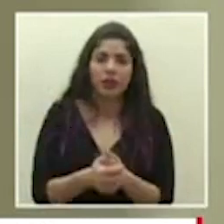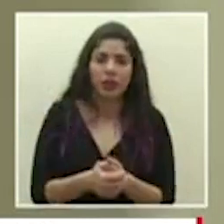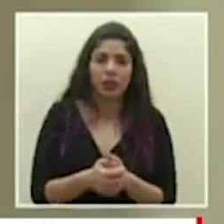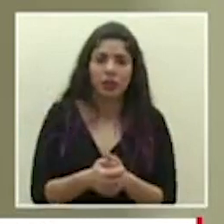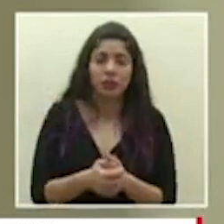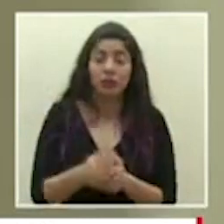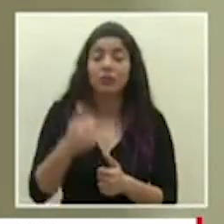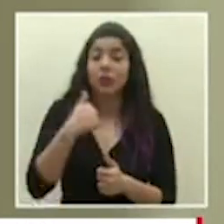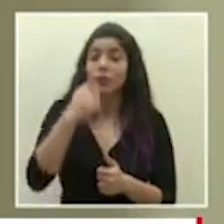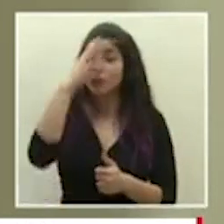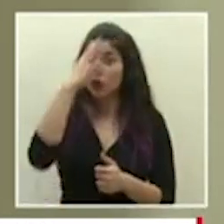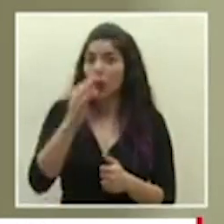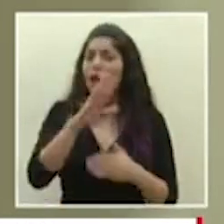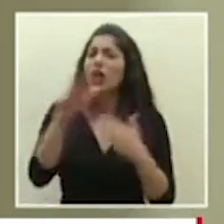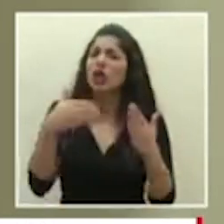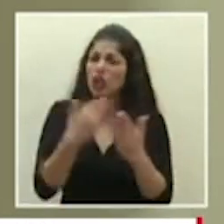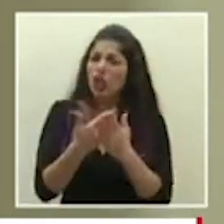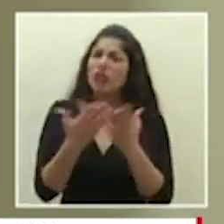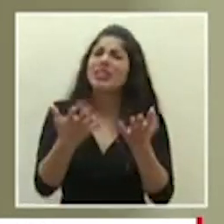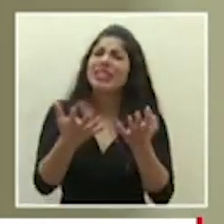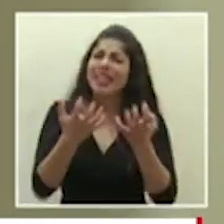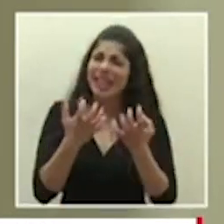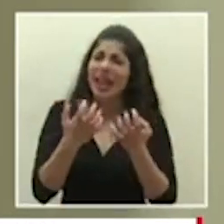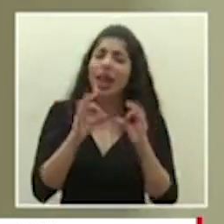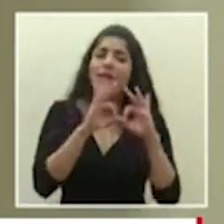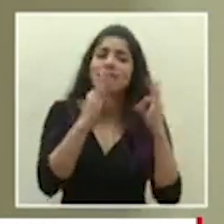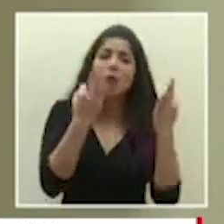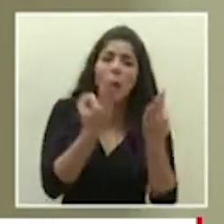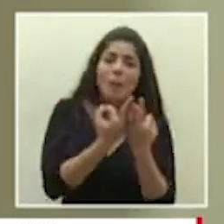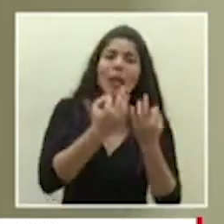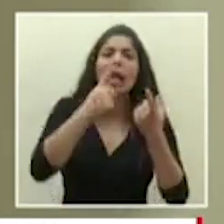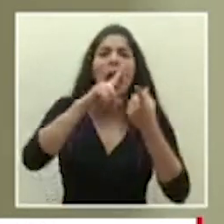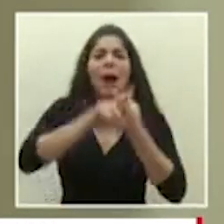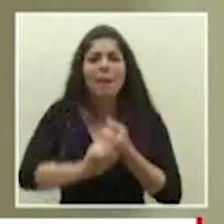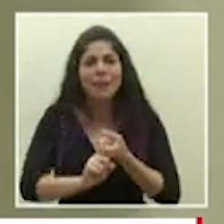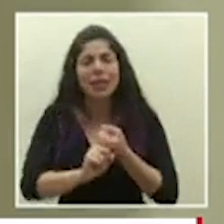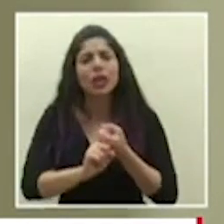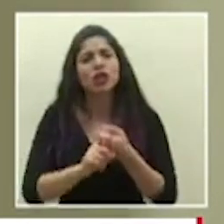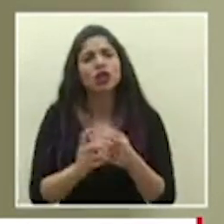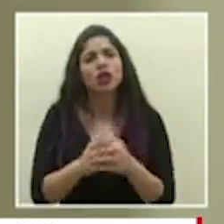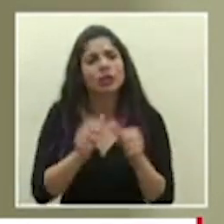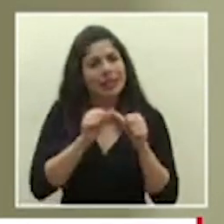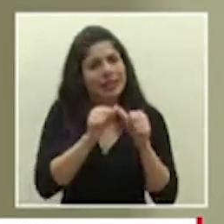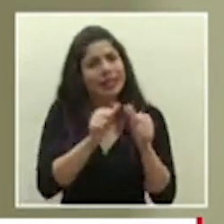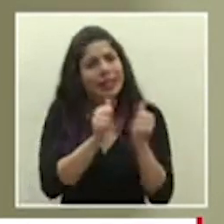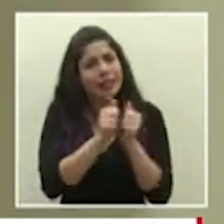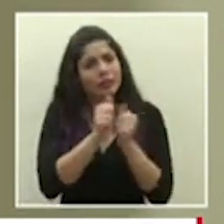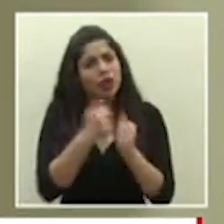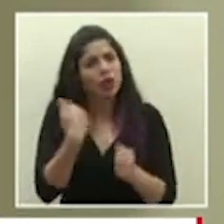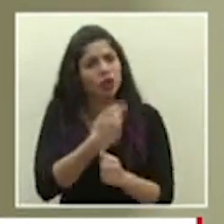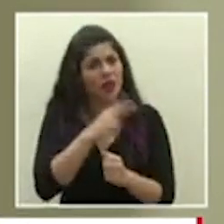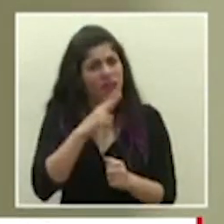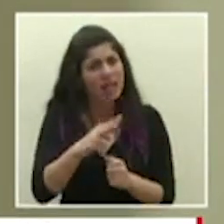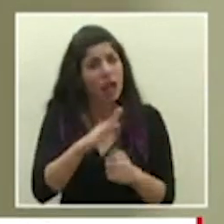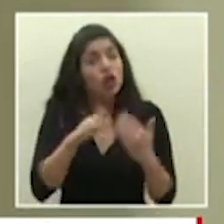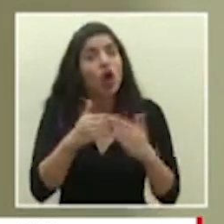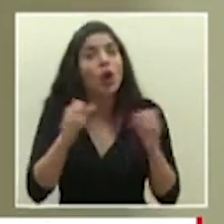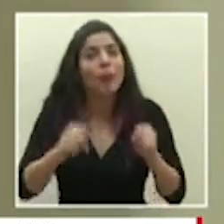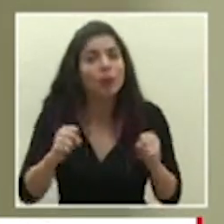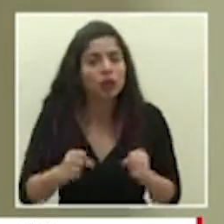y yo creo que todos queremos que nuestros familiares que nuestros amigos estén con nosotros ¿verdad? todo lo que se pueda